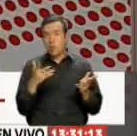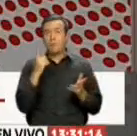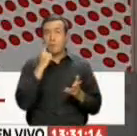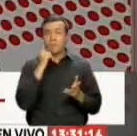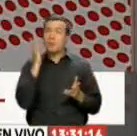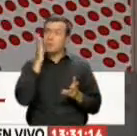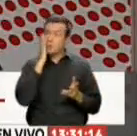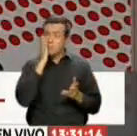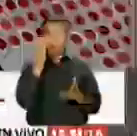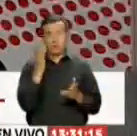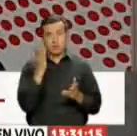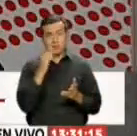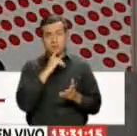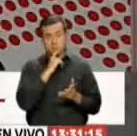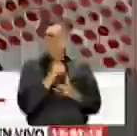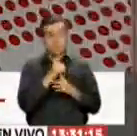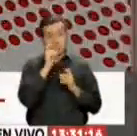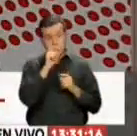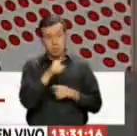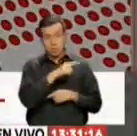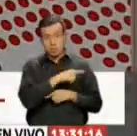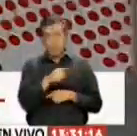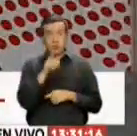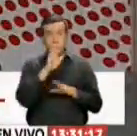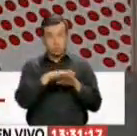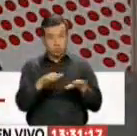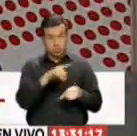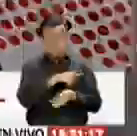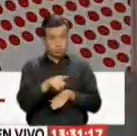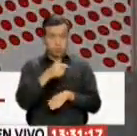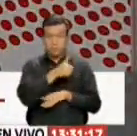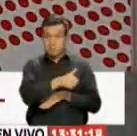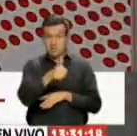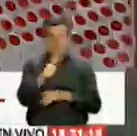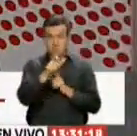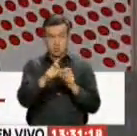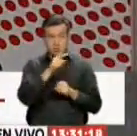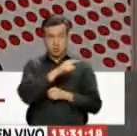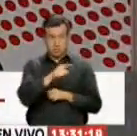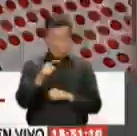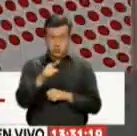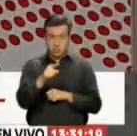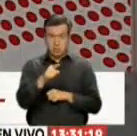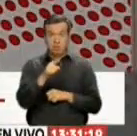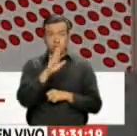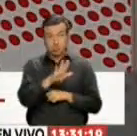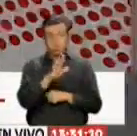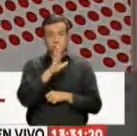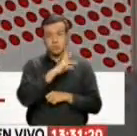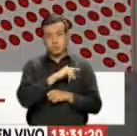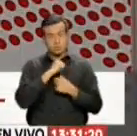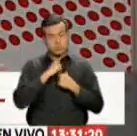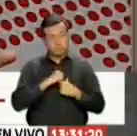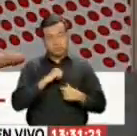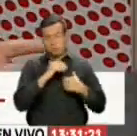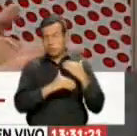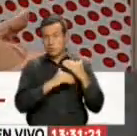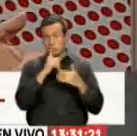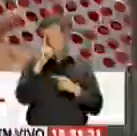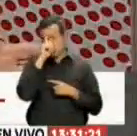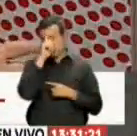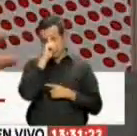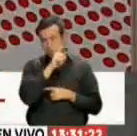padres Y madres de familia Y obviamente Si les preguntamos A los estudiantes De los propios Estudiantes Que han sufrido Muchísimo Este proceso Porque